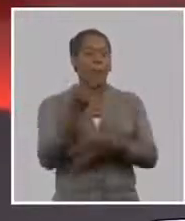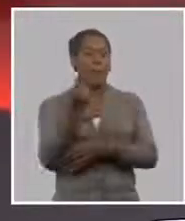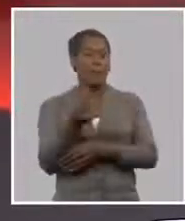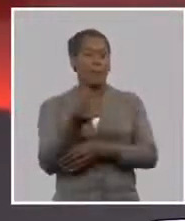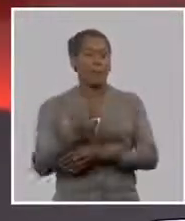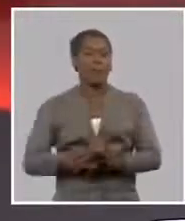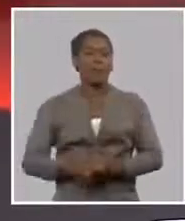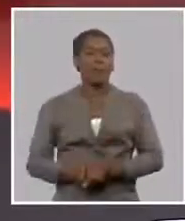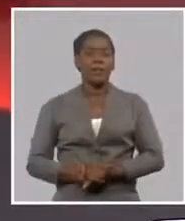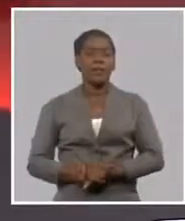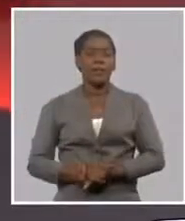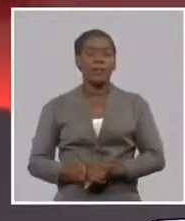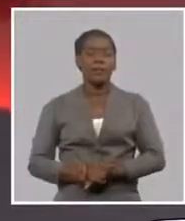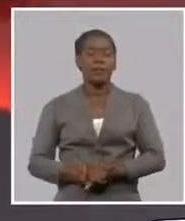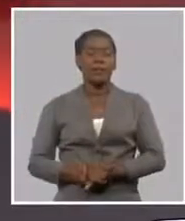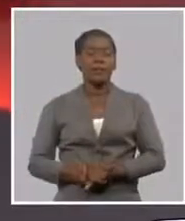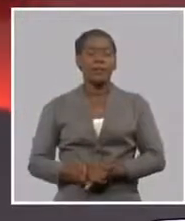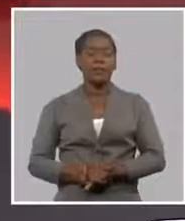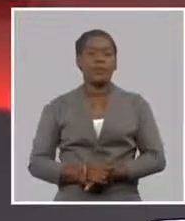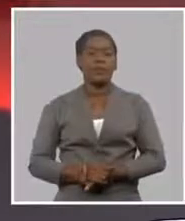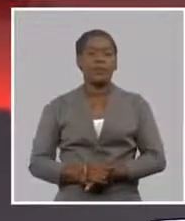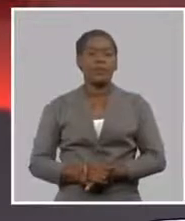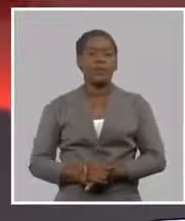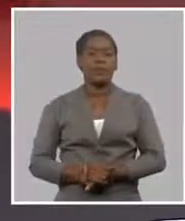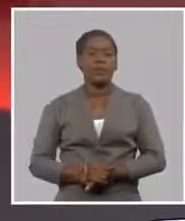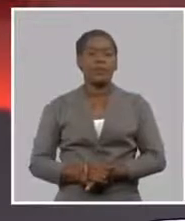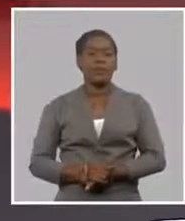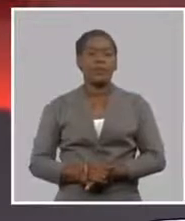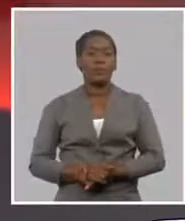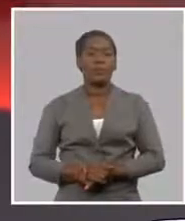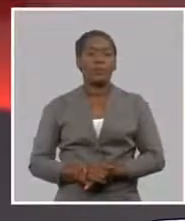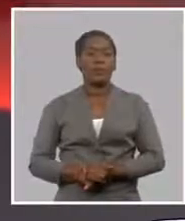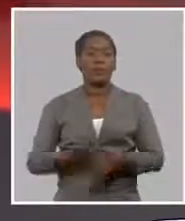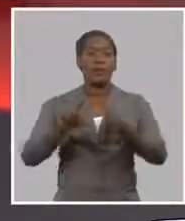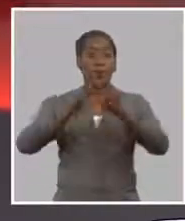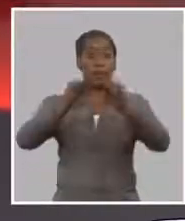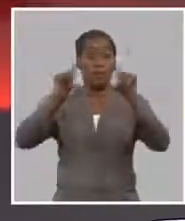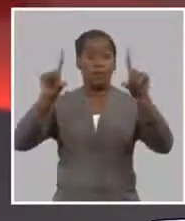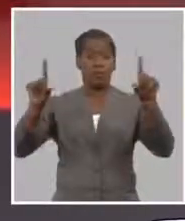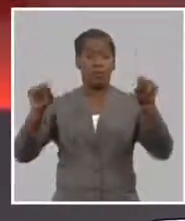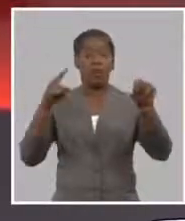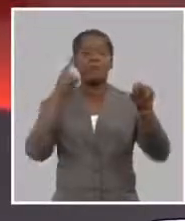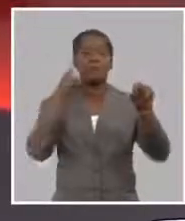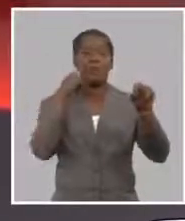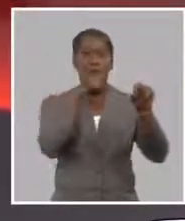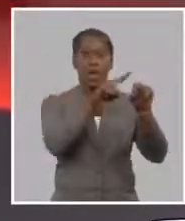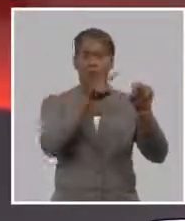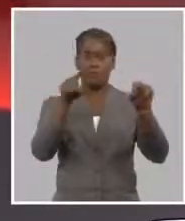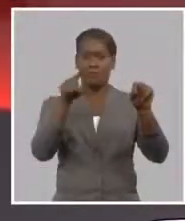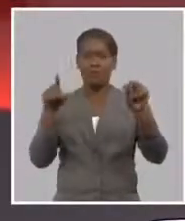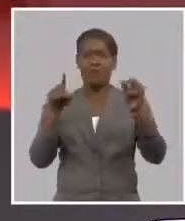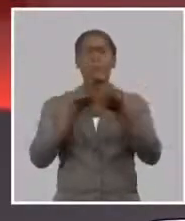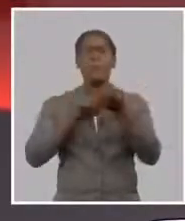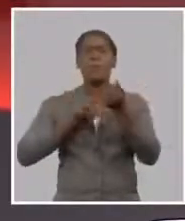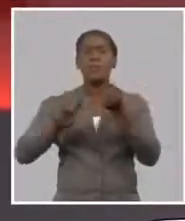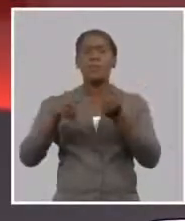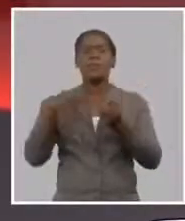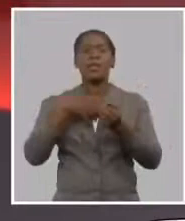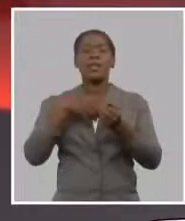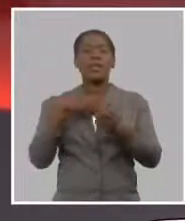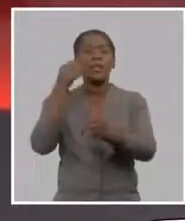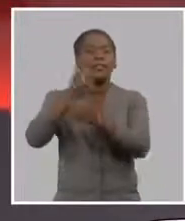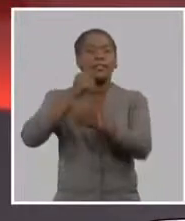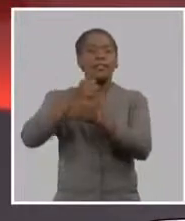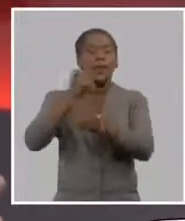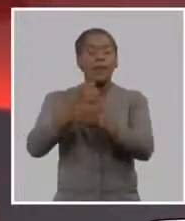estamos dando por todo el país pero que el país está poniendo financiamiento está poniendo empeño está poniendo todos los recursos para que esto